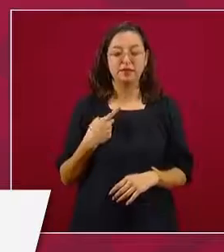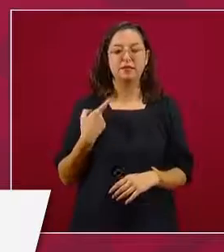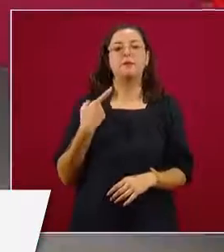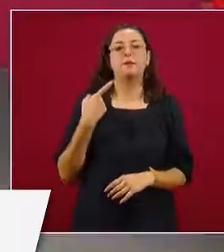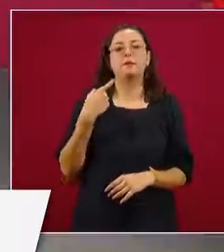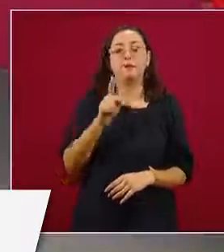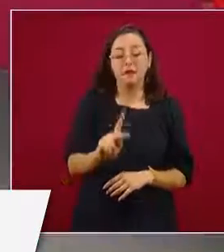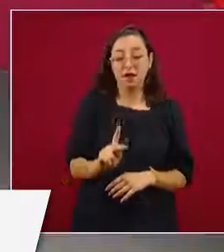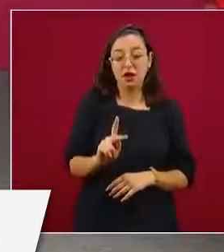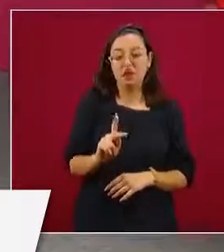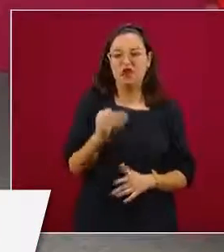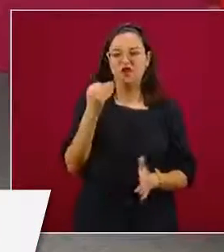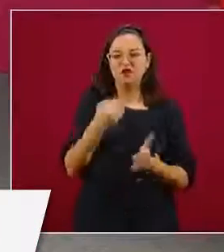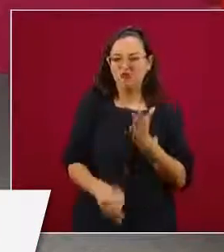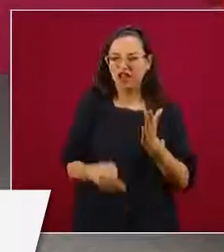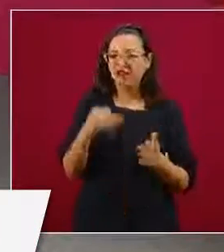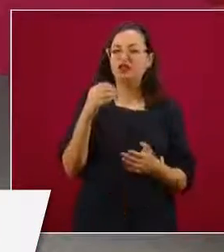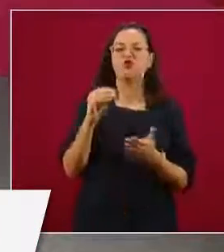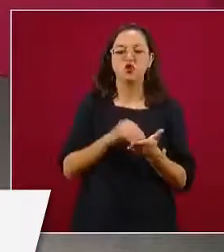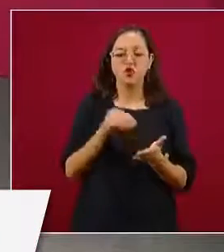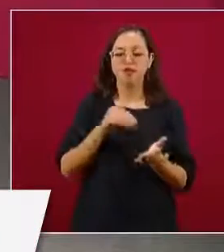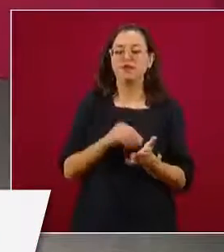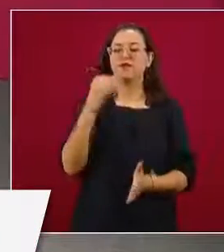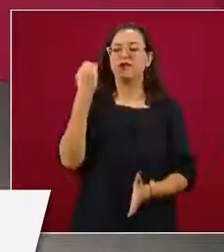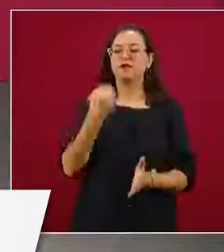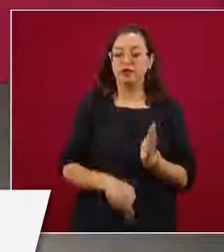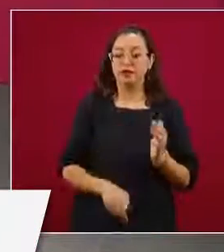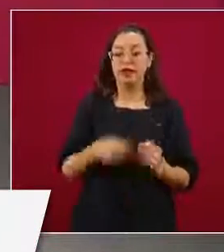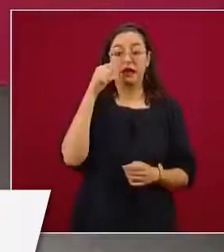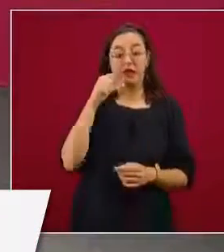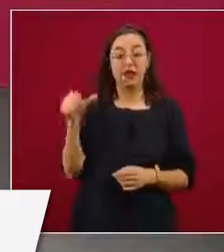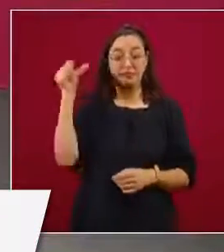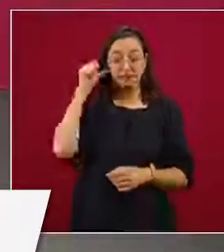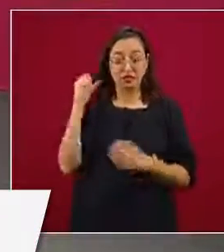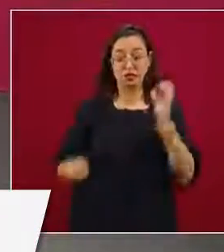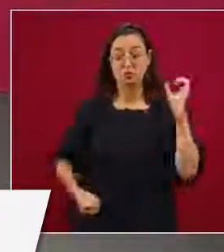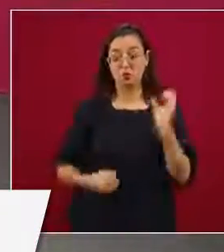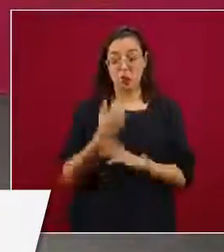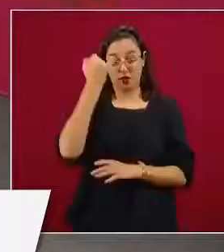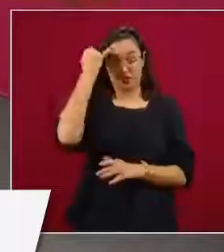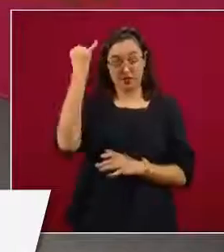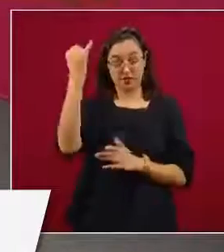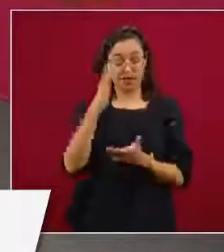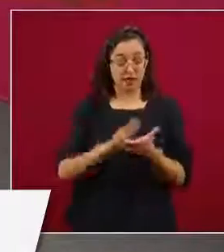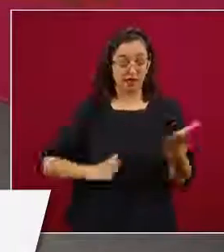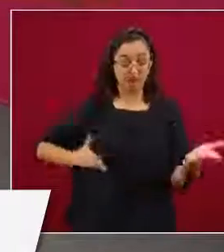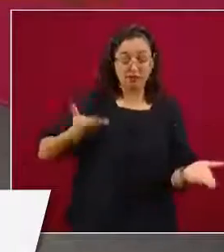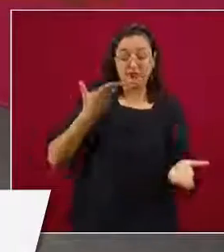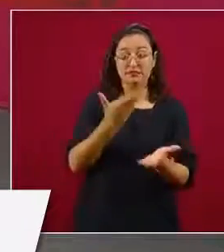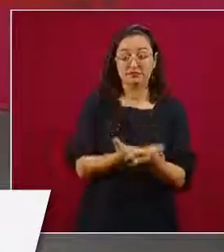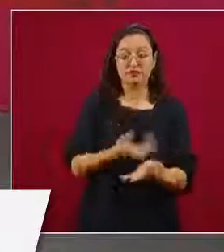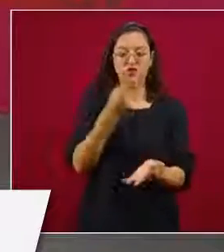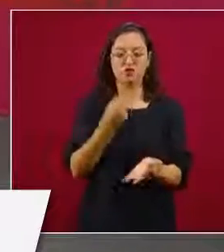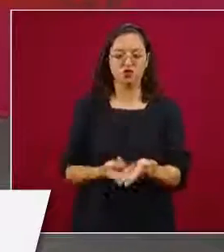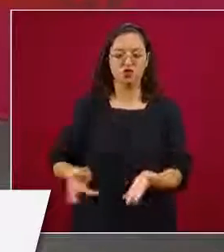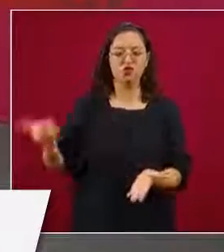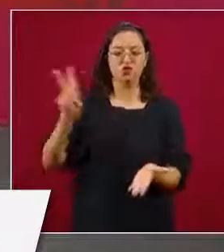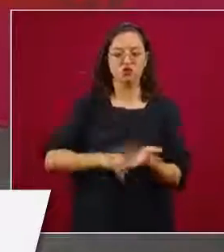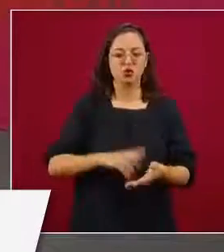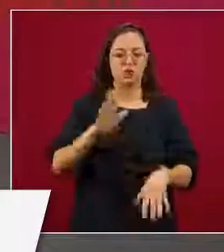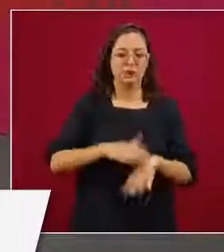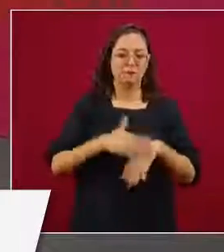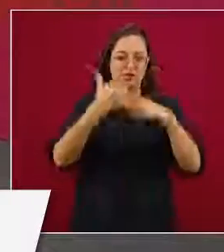la nueva iniciativa ya se suma. Entonces, es una aportación